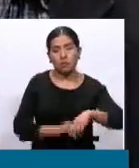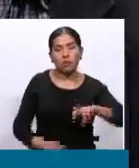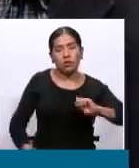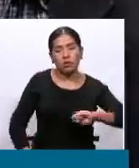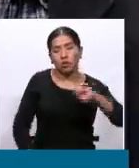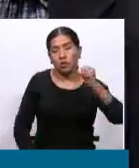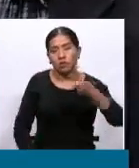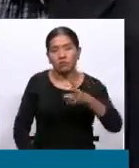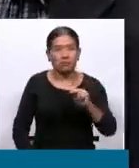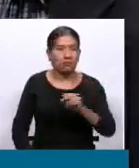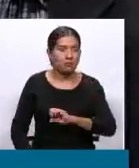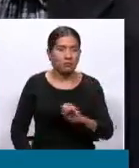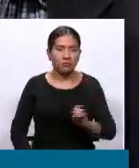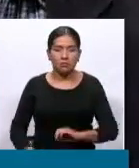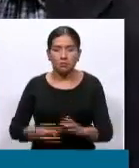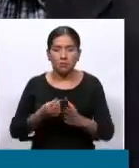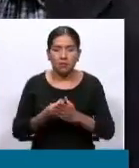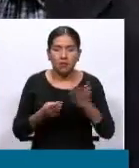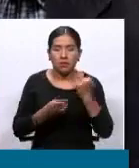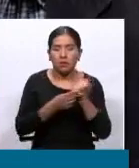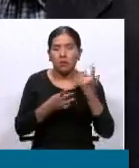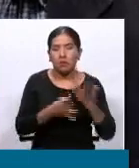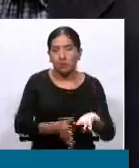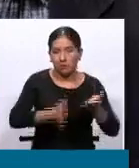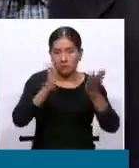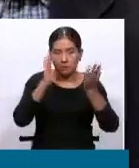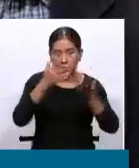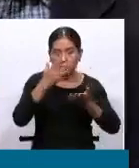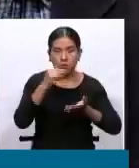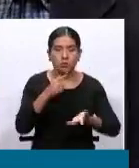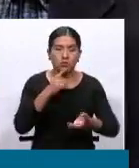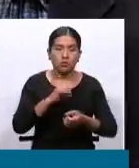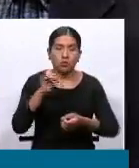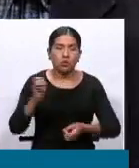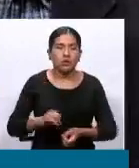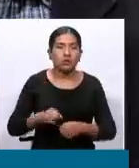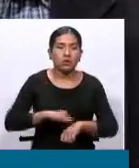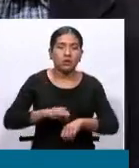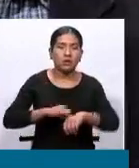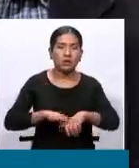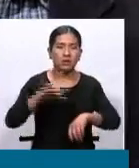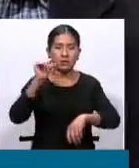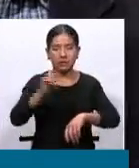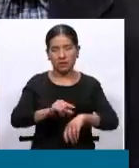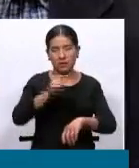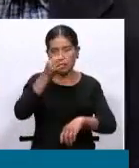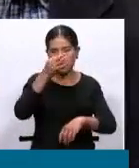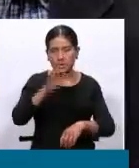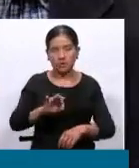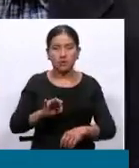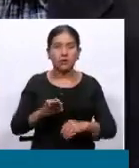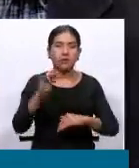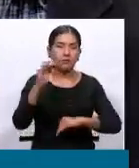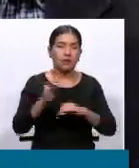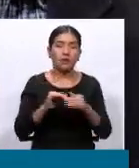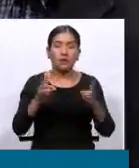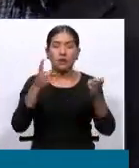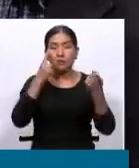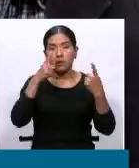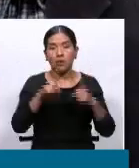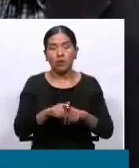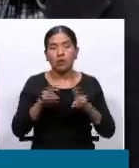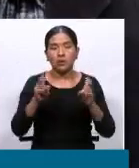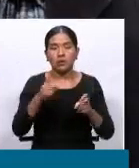Y es mal negocio incluso para el resto de departamentos del país, porque es una torta que es un negocio de